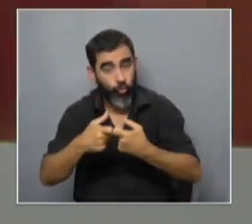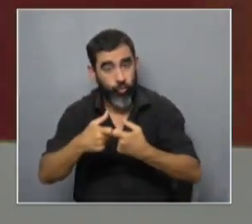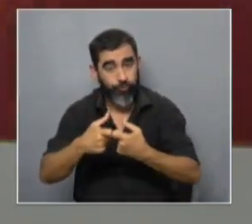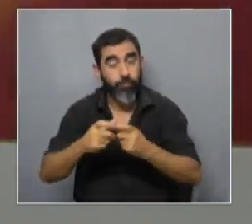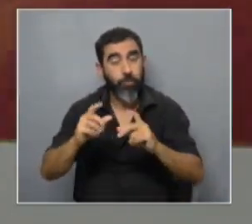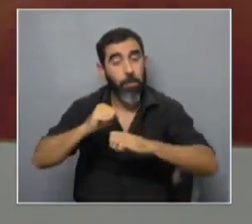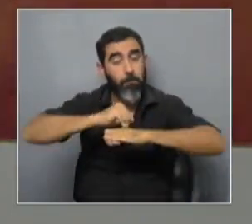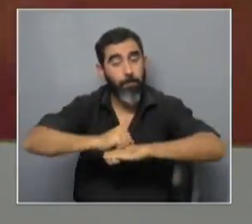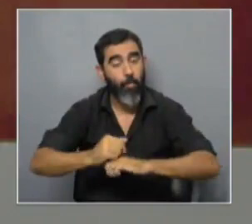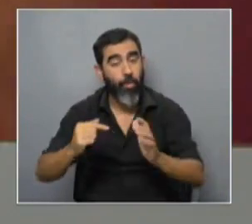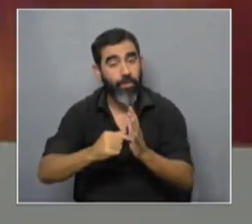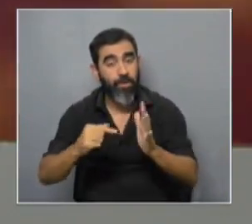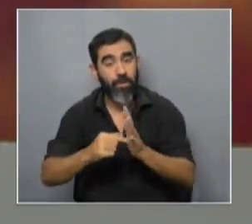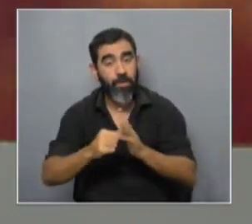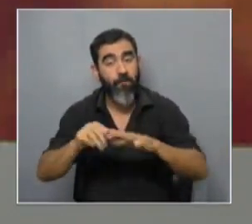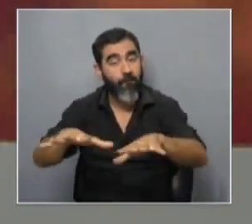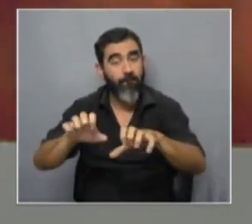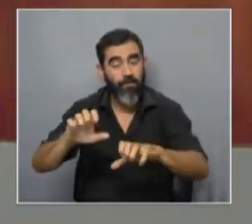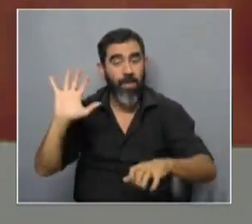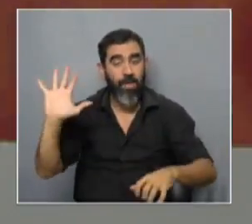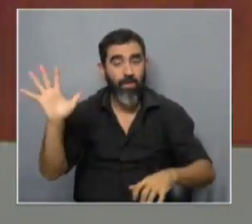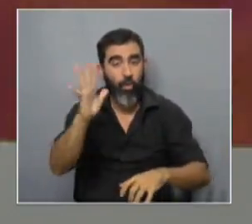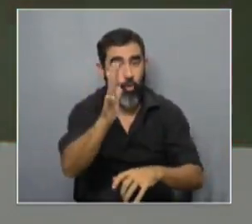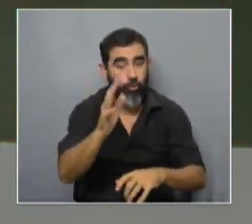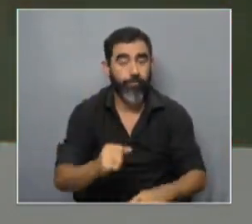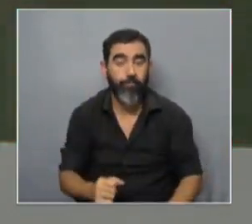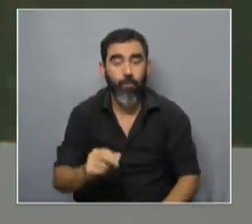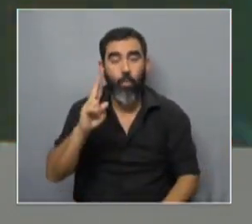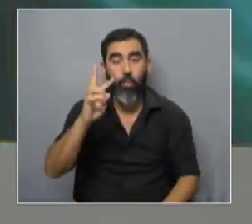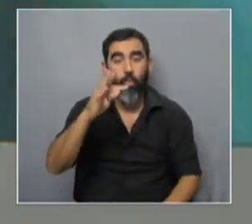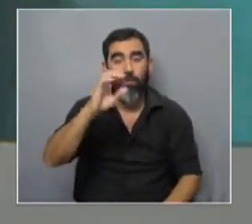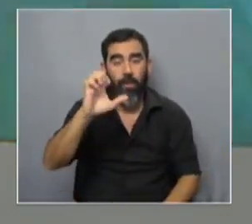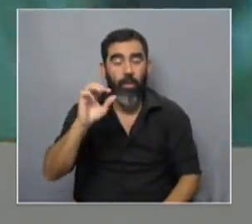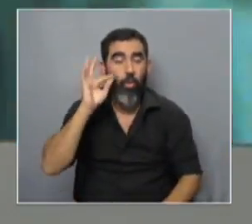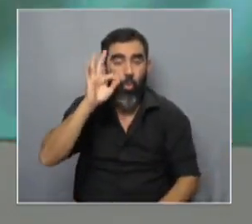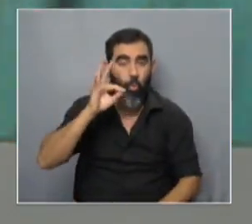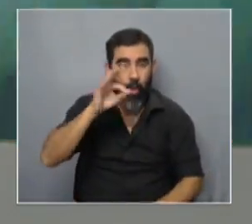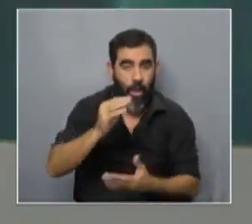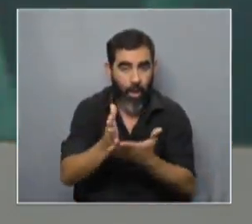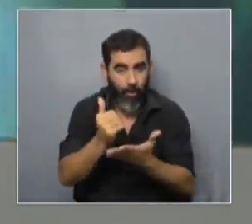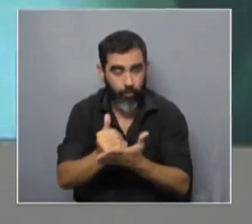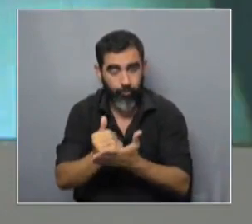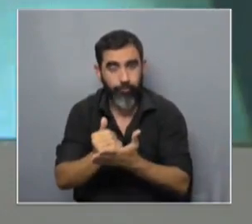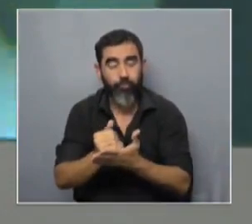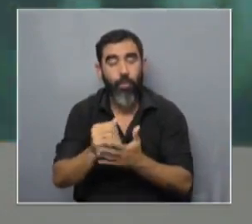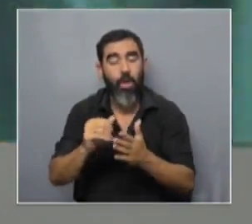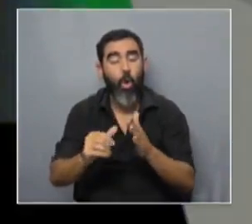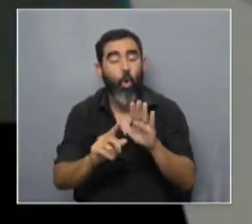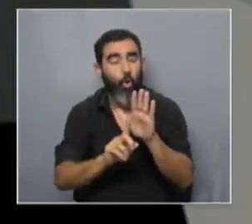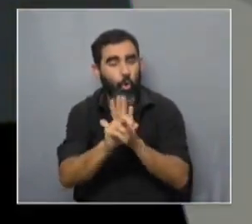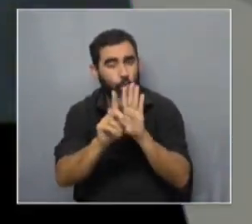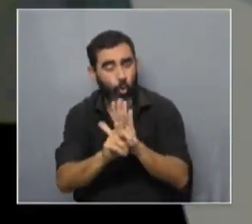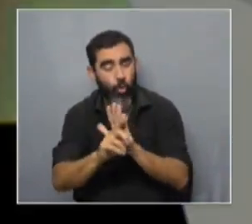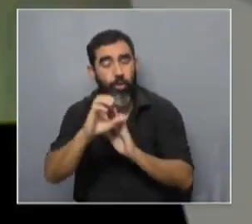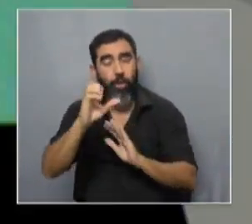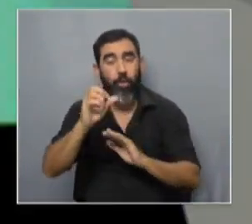directiva están radicados trabajando en el interior en la UTEQ en Durazno en el cenur del litoral norte en el